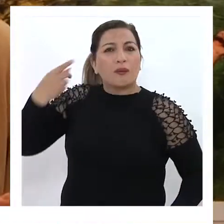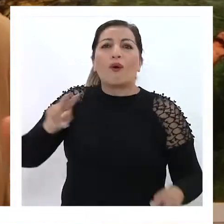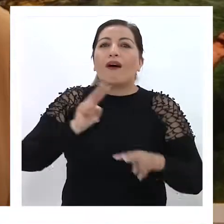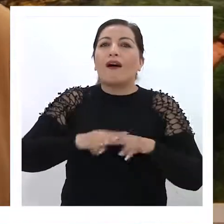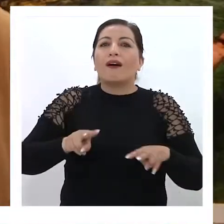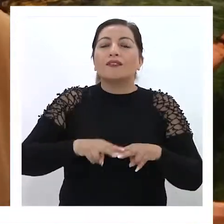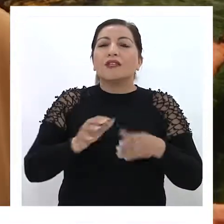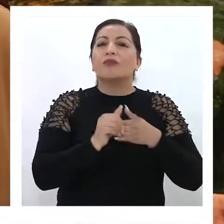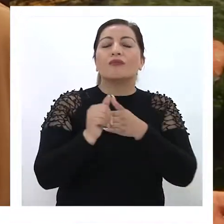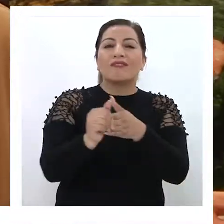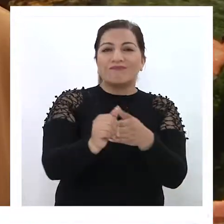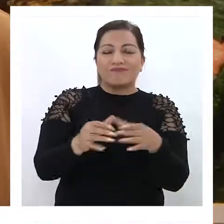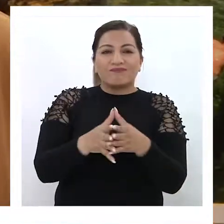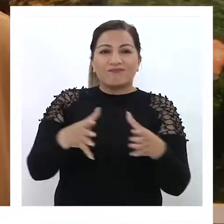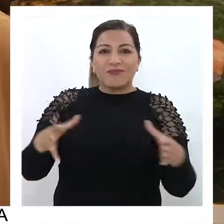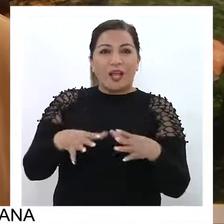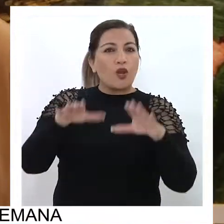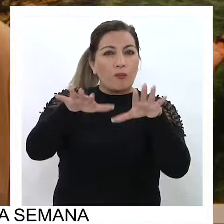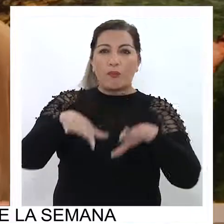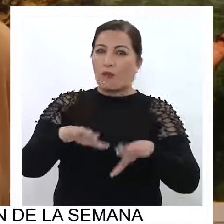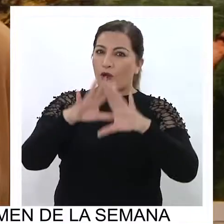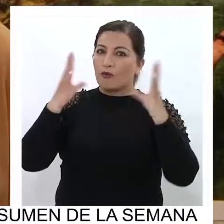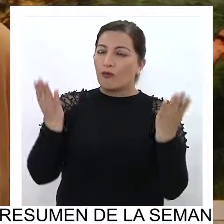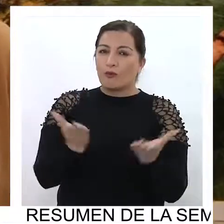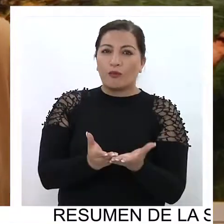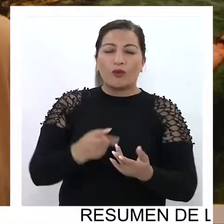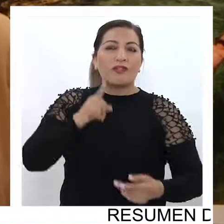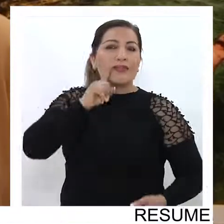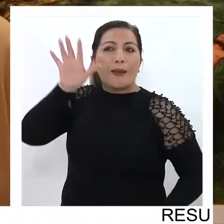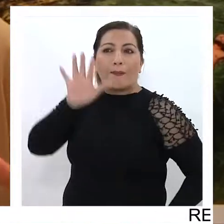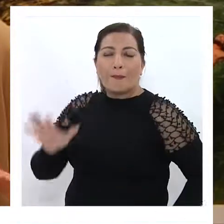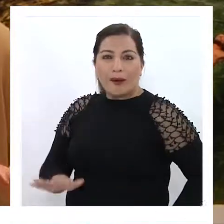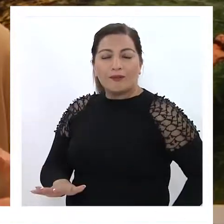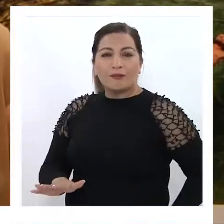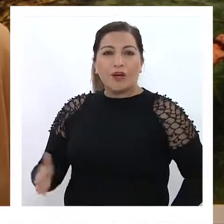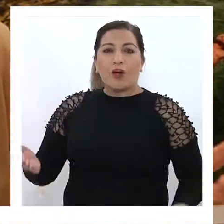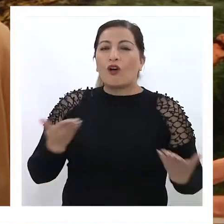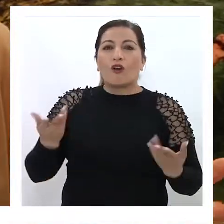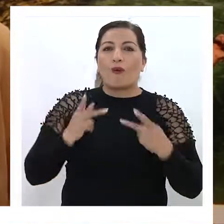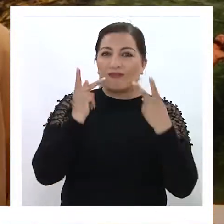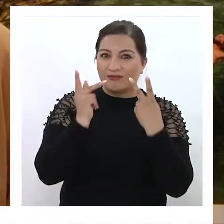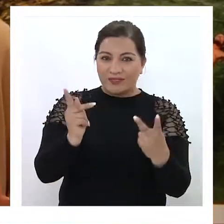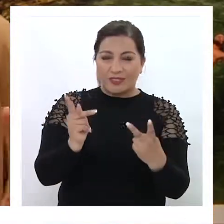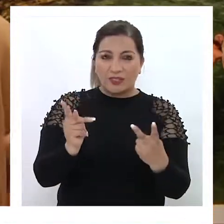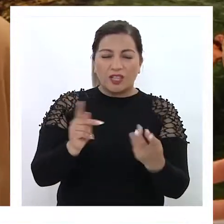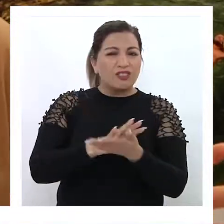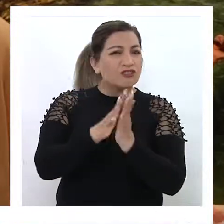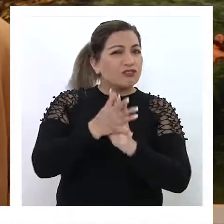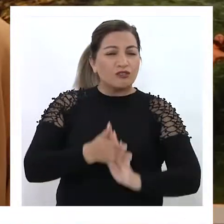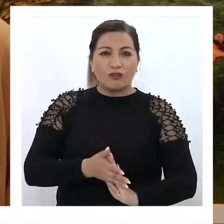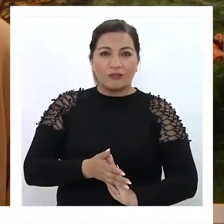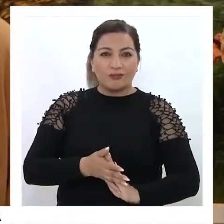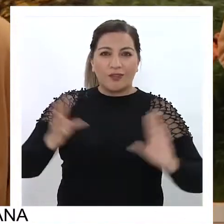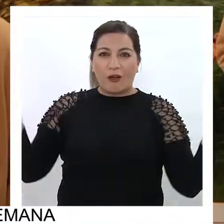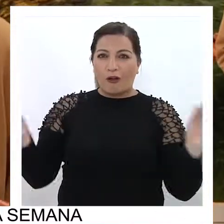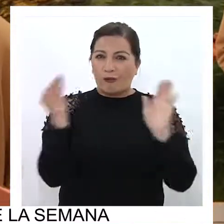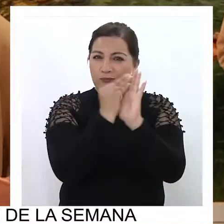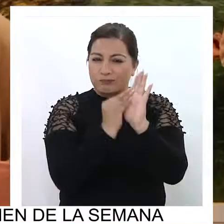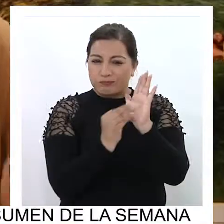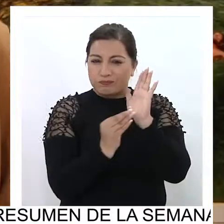como son todas las grandes guías en el mundo, que tú tienes los mapas, tienes los planos, tienes cómo viajar, en fin, y tienes todos los